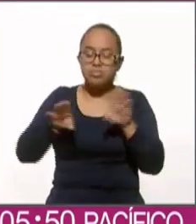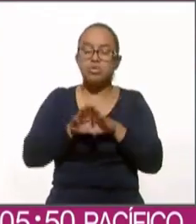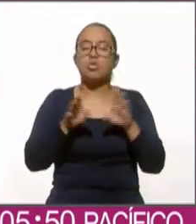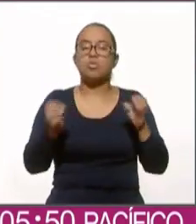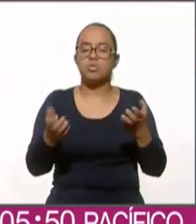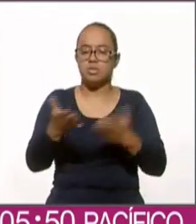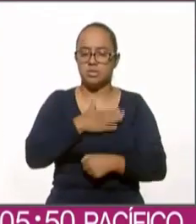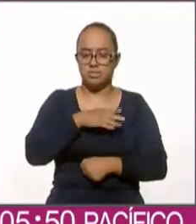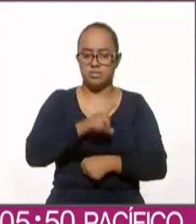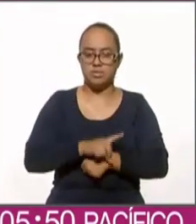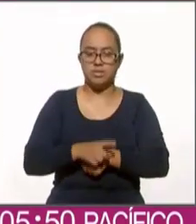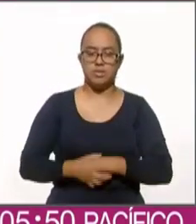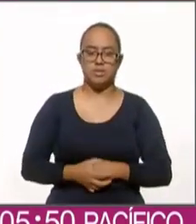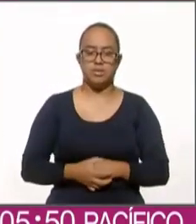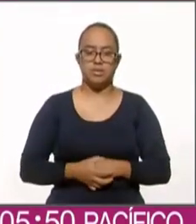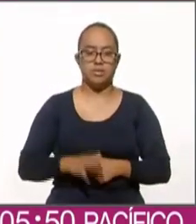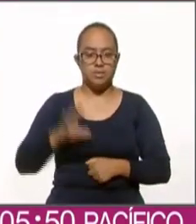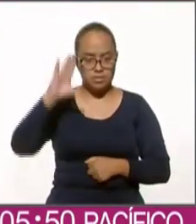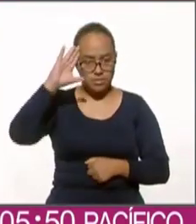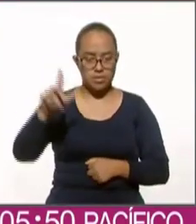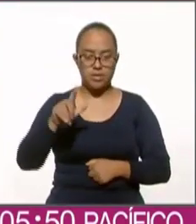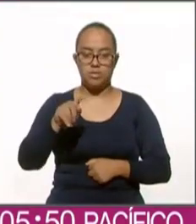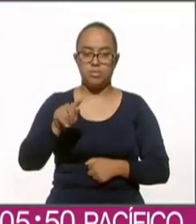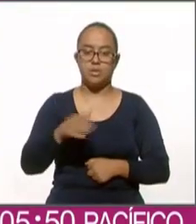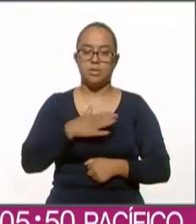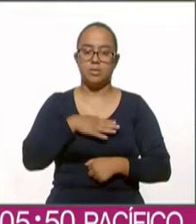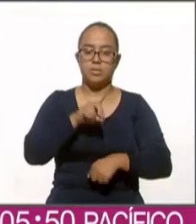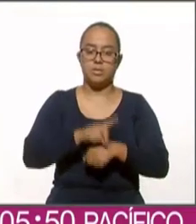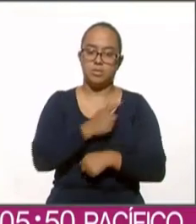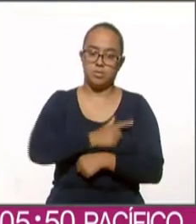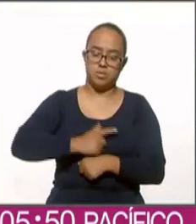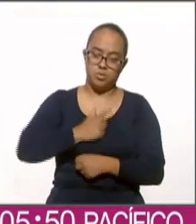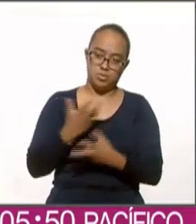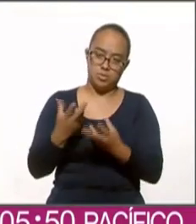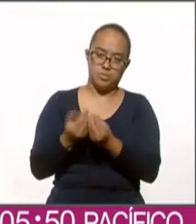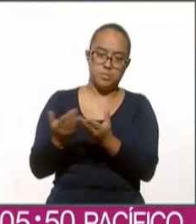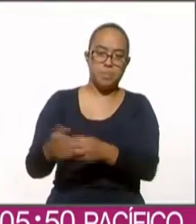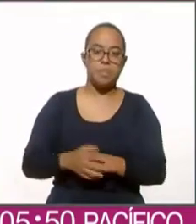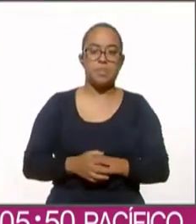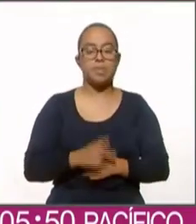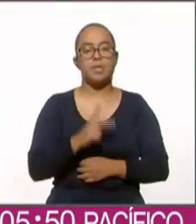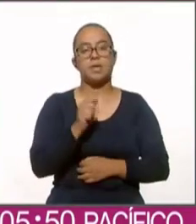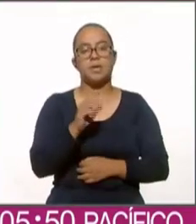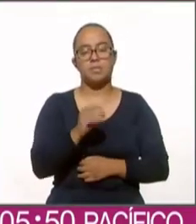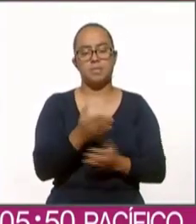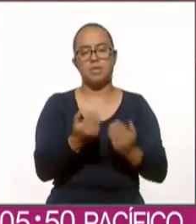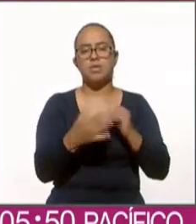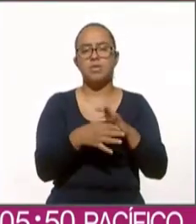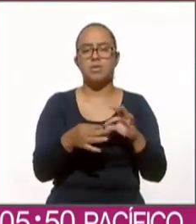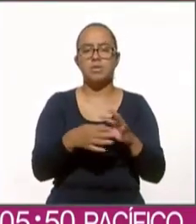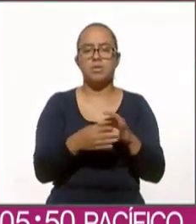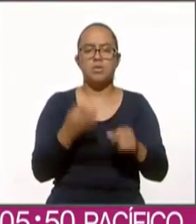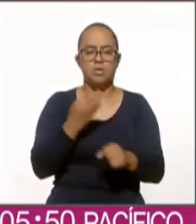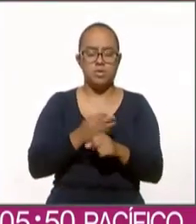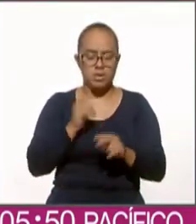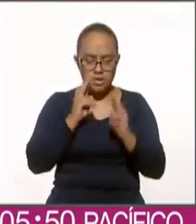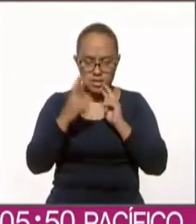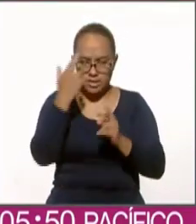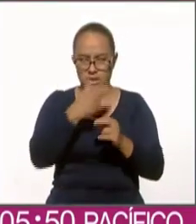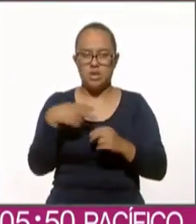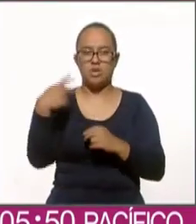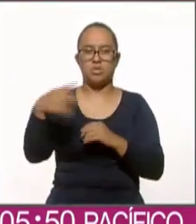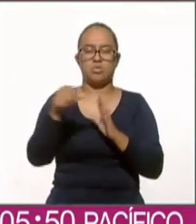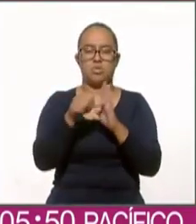días. ¿Qué tal? ¿Cómo estás Lupita? Muy buen día, muy gusto estar contigo. Oye Paco, cuéntanos, estábamos revisando uno de tus